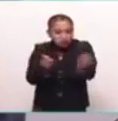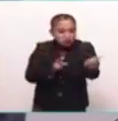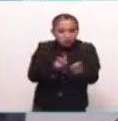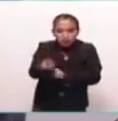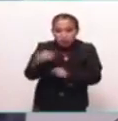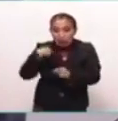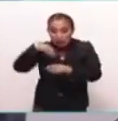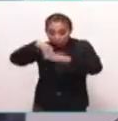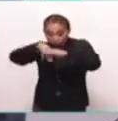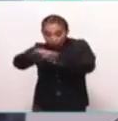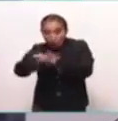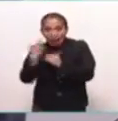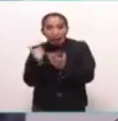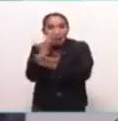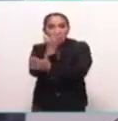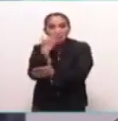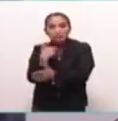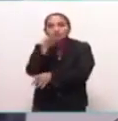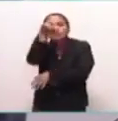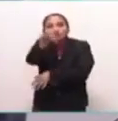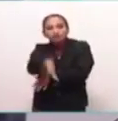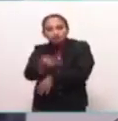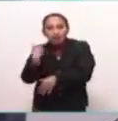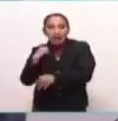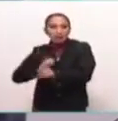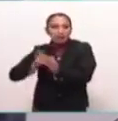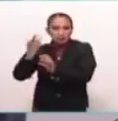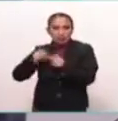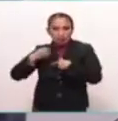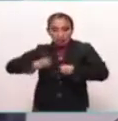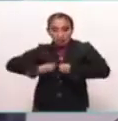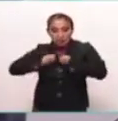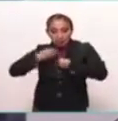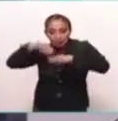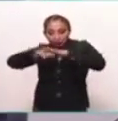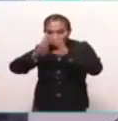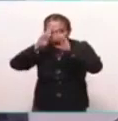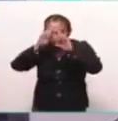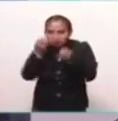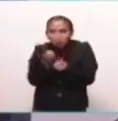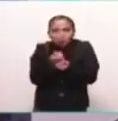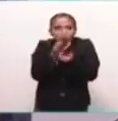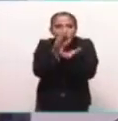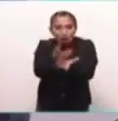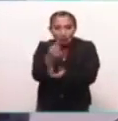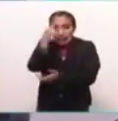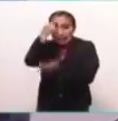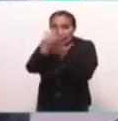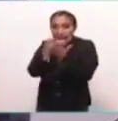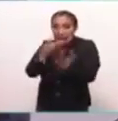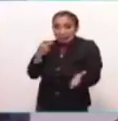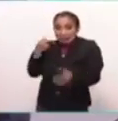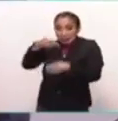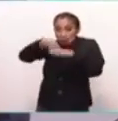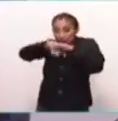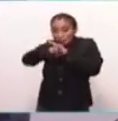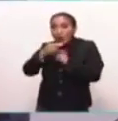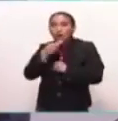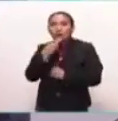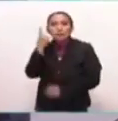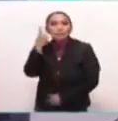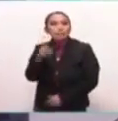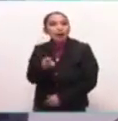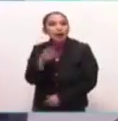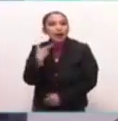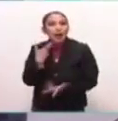fueron asimiladas ritualmente por los antiguos pobladores. Entonces, creemos, Ana, que en un principio estas cuevas fueron utilizadas